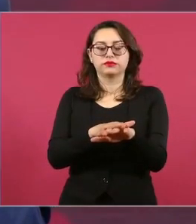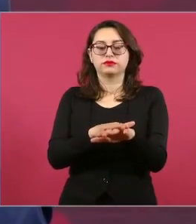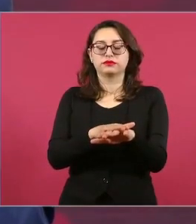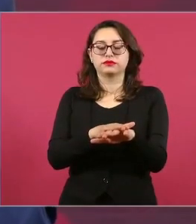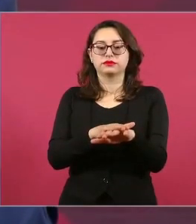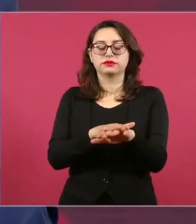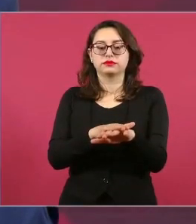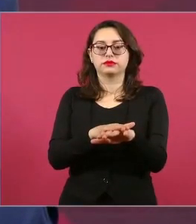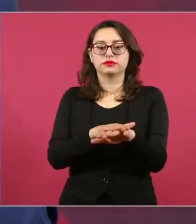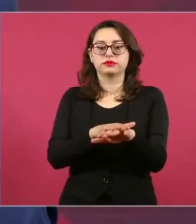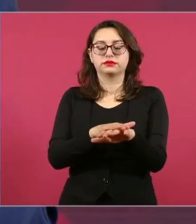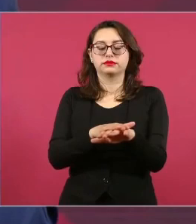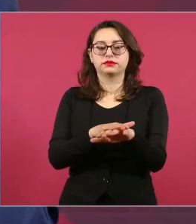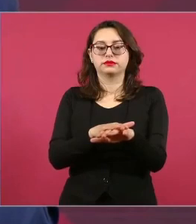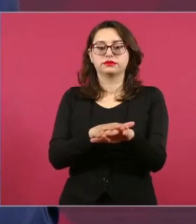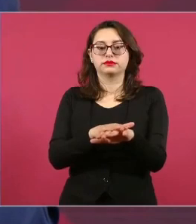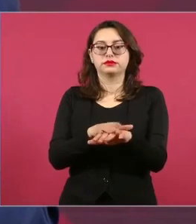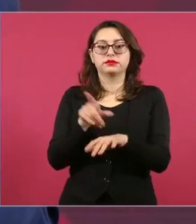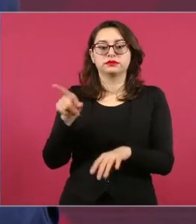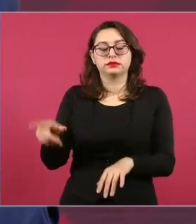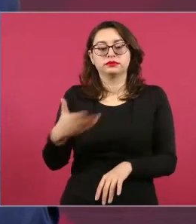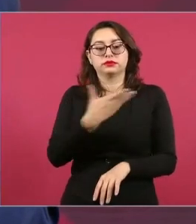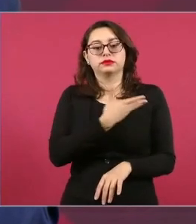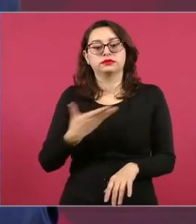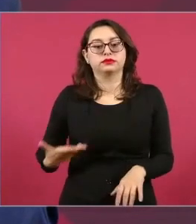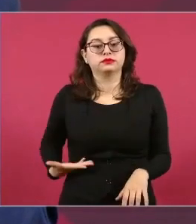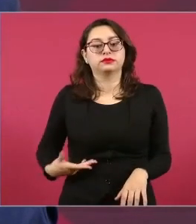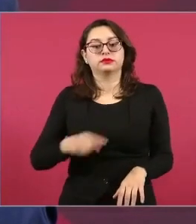la presidenta municipal,